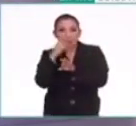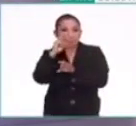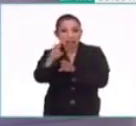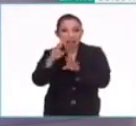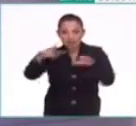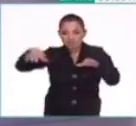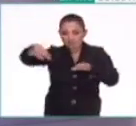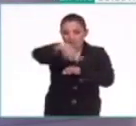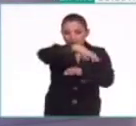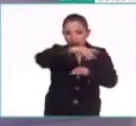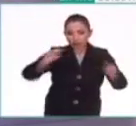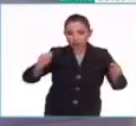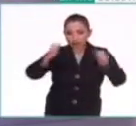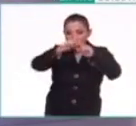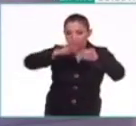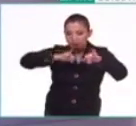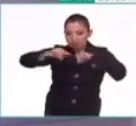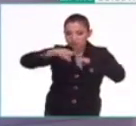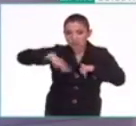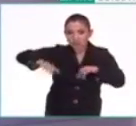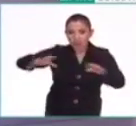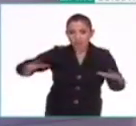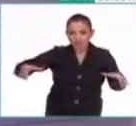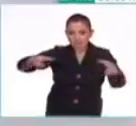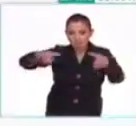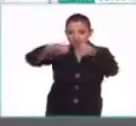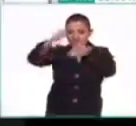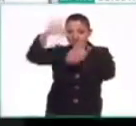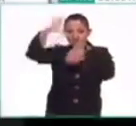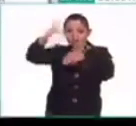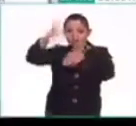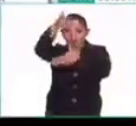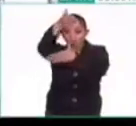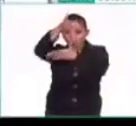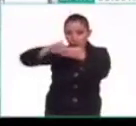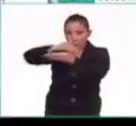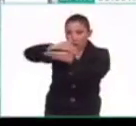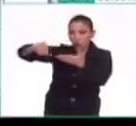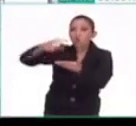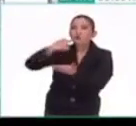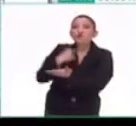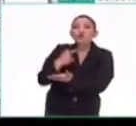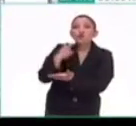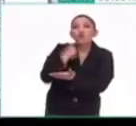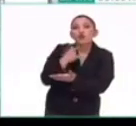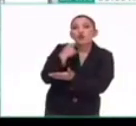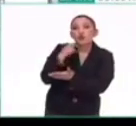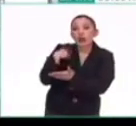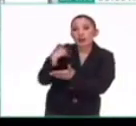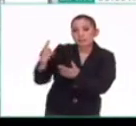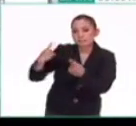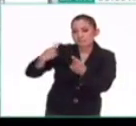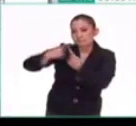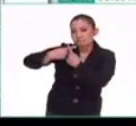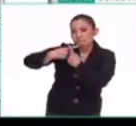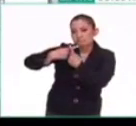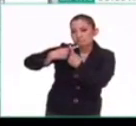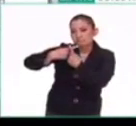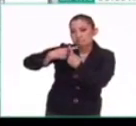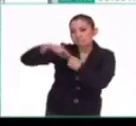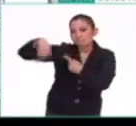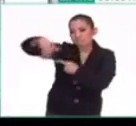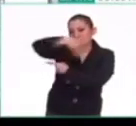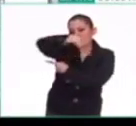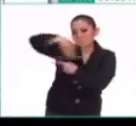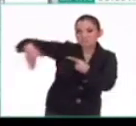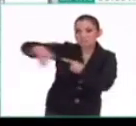Teotihuacán. Vean ustedes cómo ahí se ve la pirámide del sol y una línea roja que es perpendicular a la calzada de